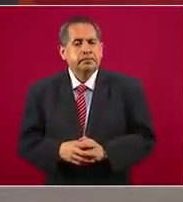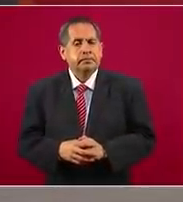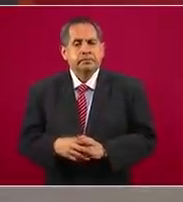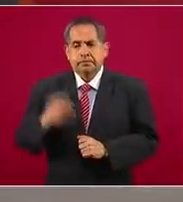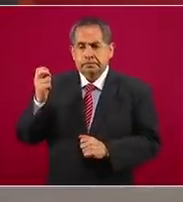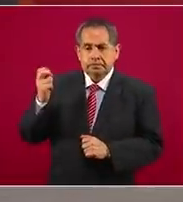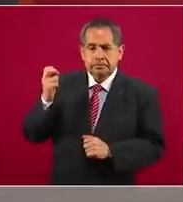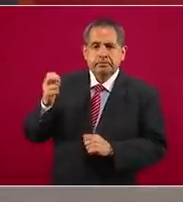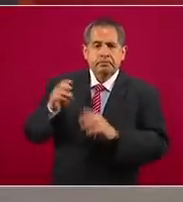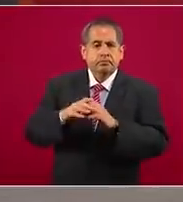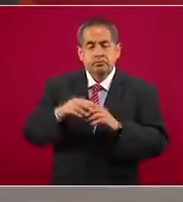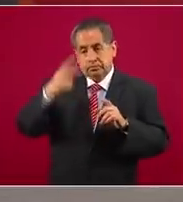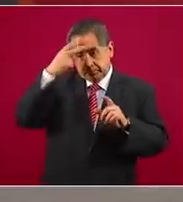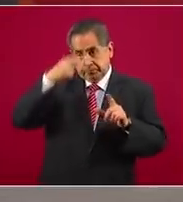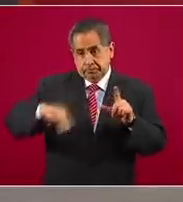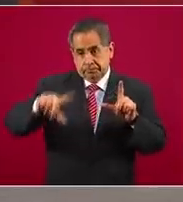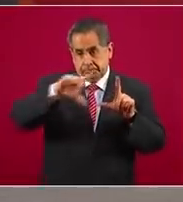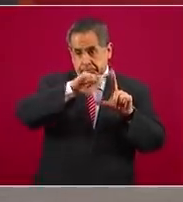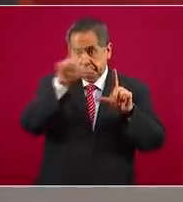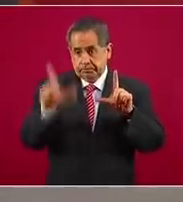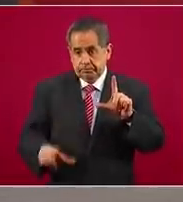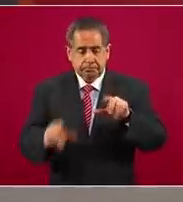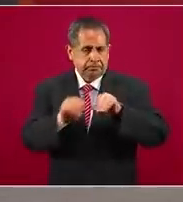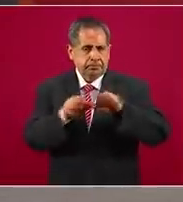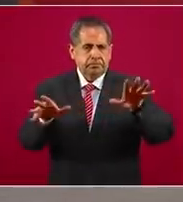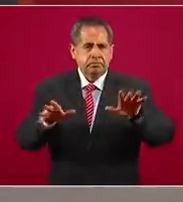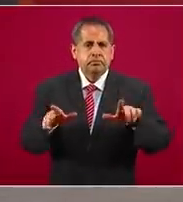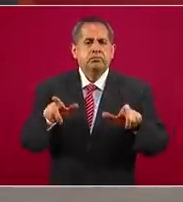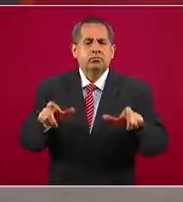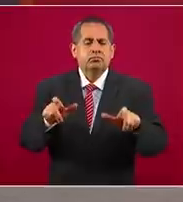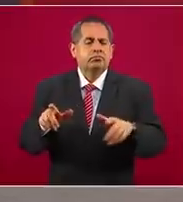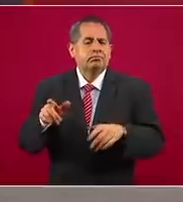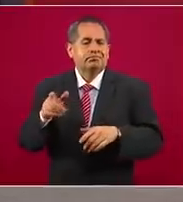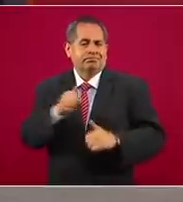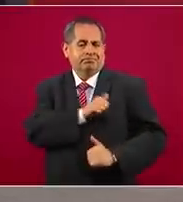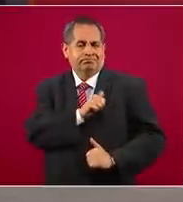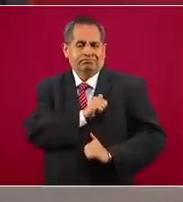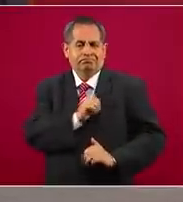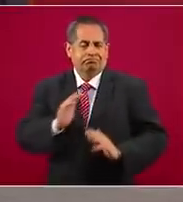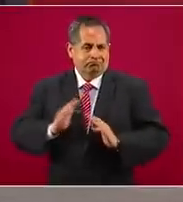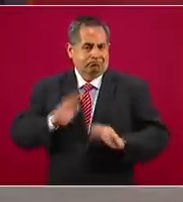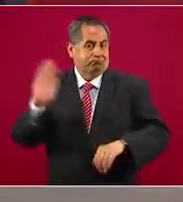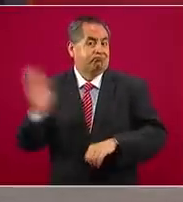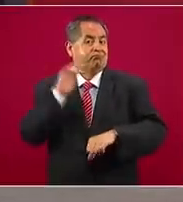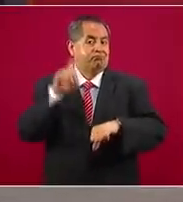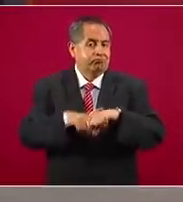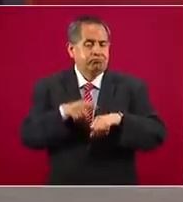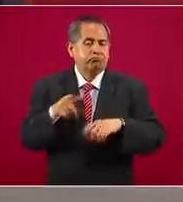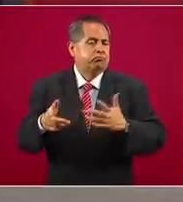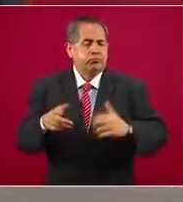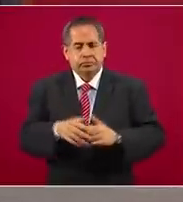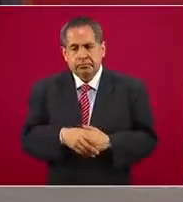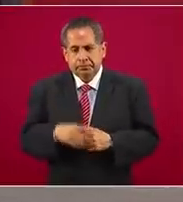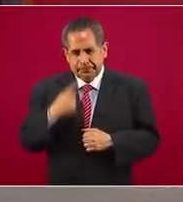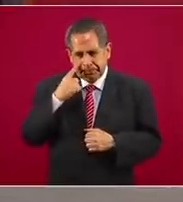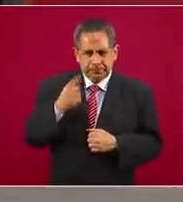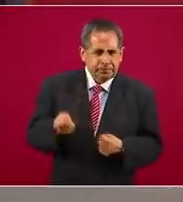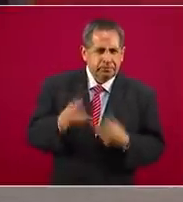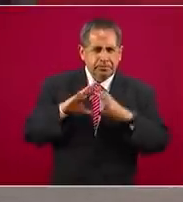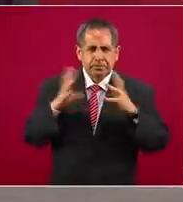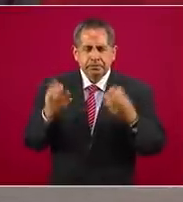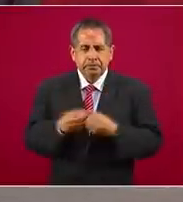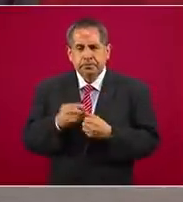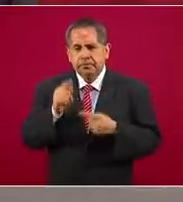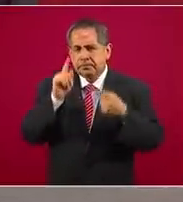desplegados en el territorio nacional por parte de las fuerzas federales. Consideramos aquí primeramente el efectivo real con que